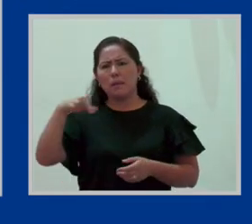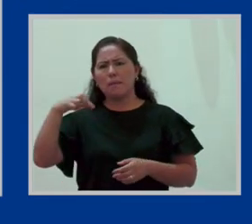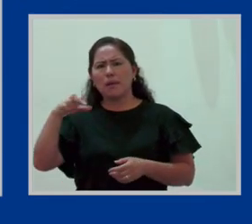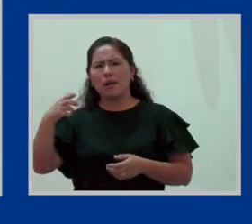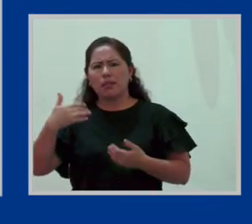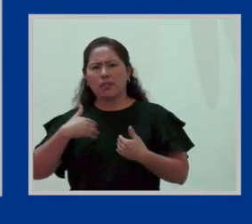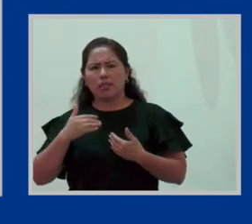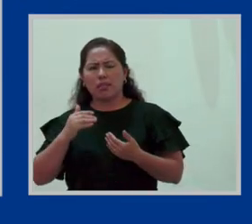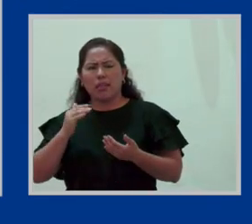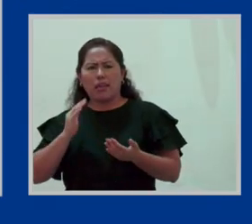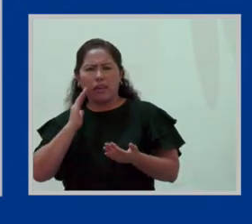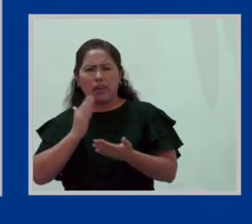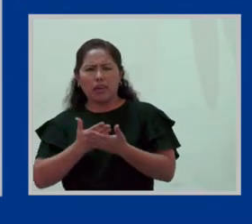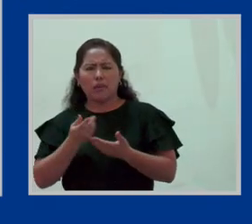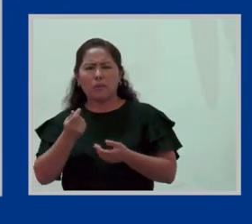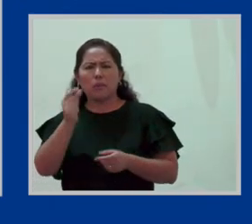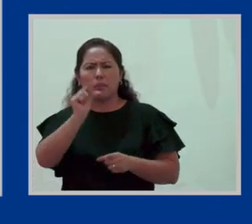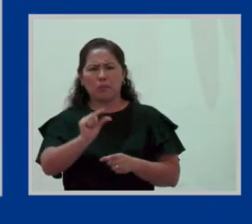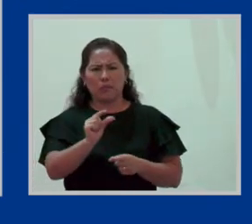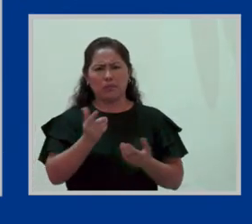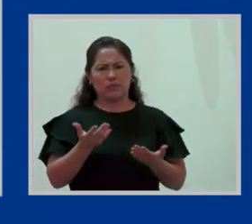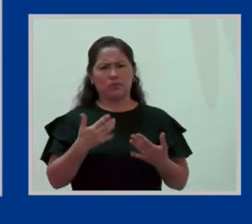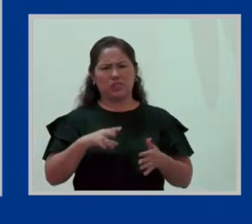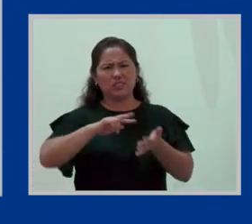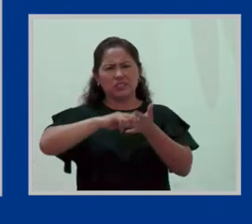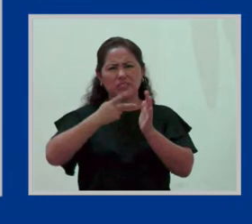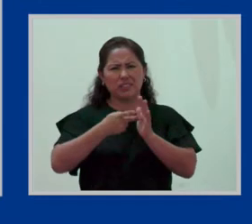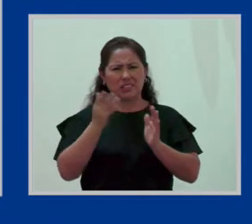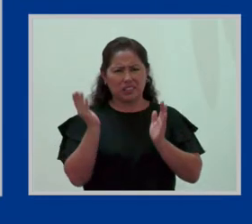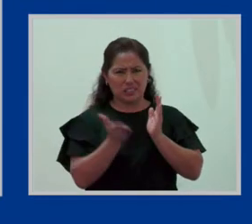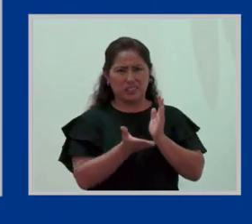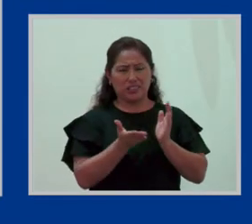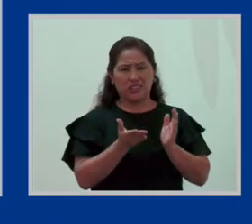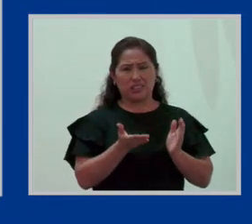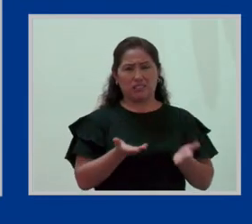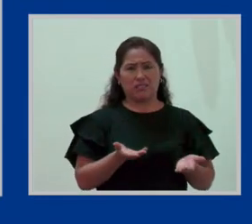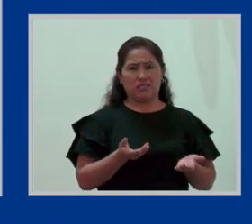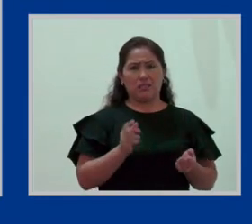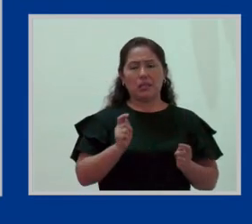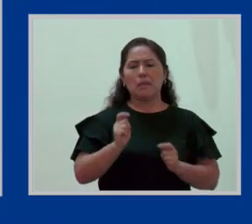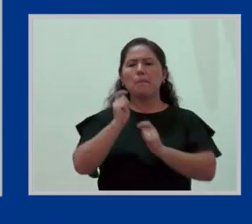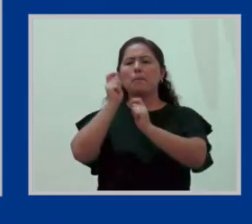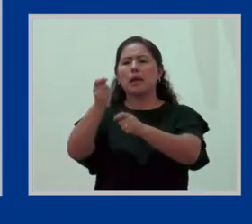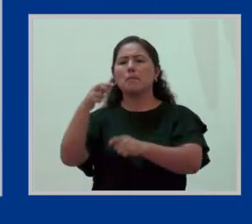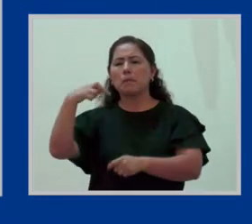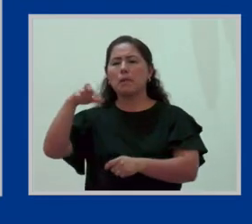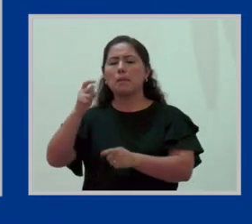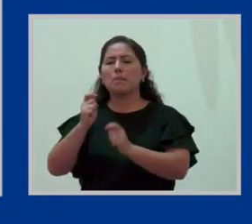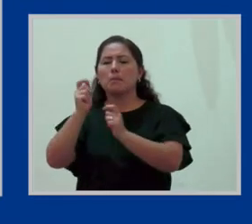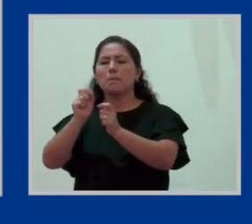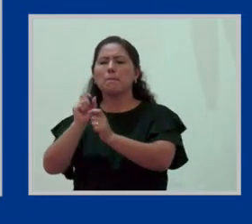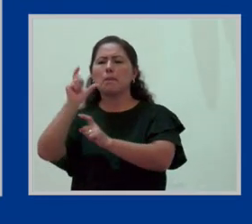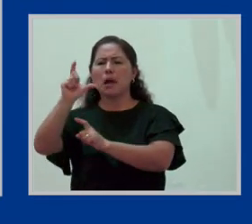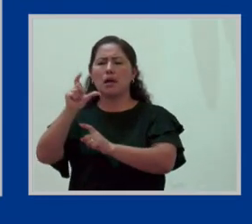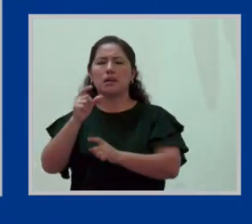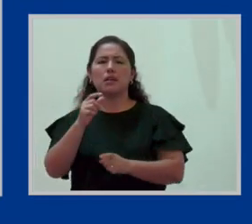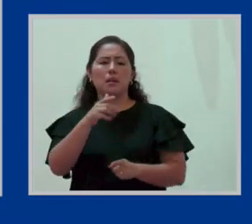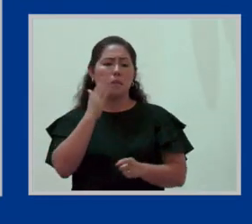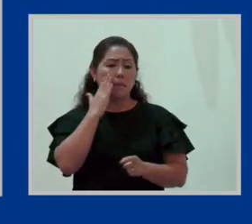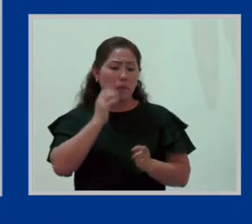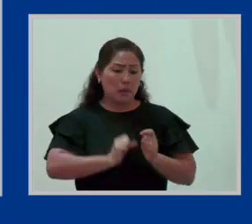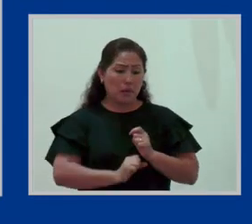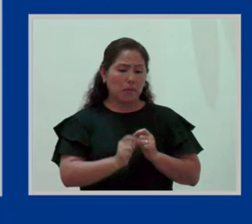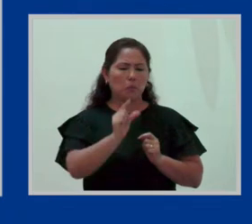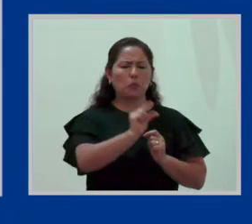Que hay un castigo a la maternidad y hay un premio a la paternidad. Miren qué curioso esto, ¿no?